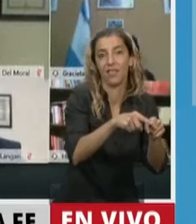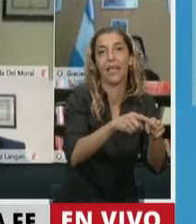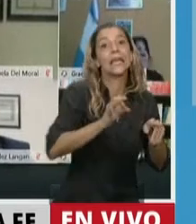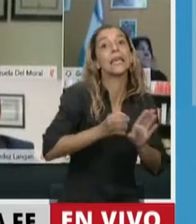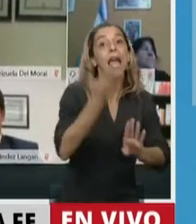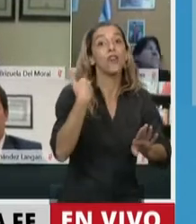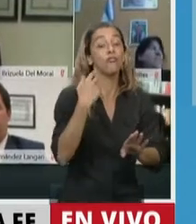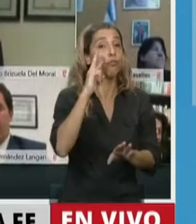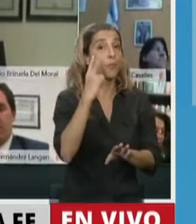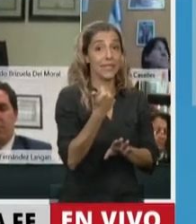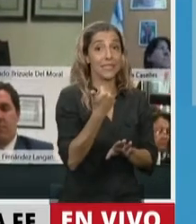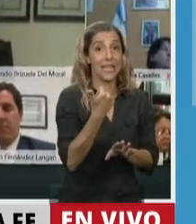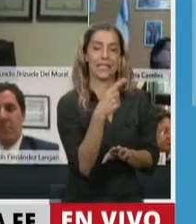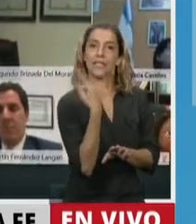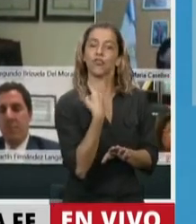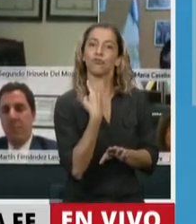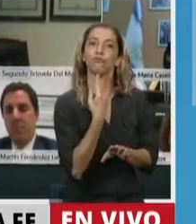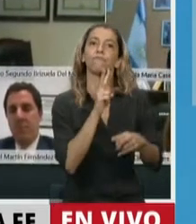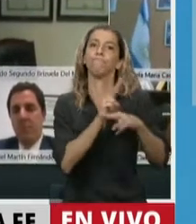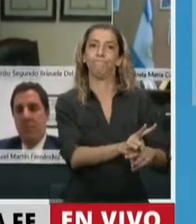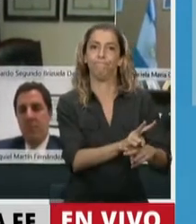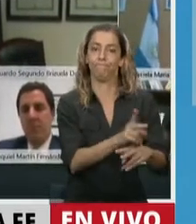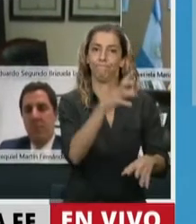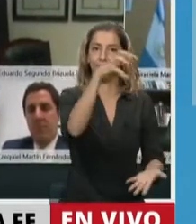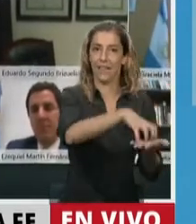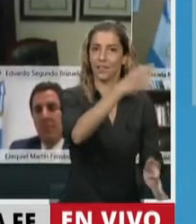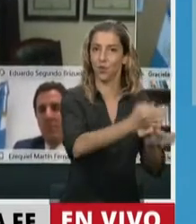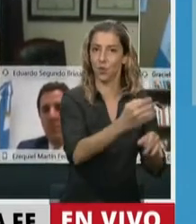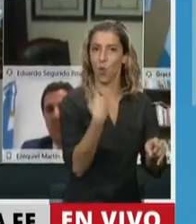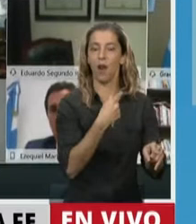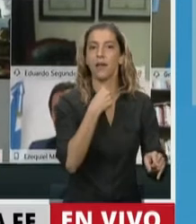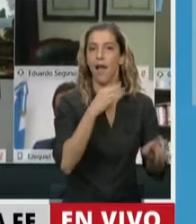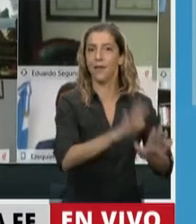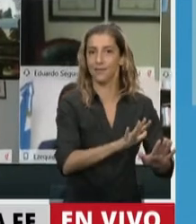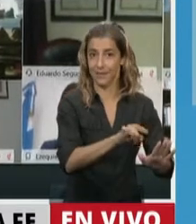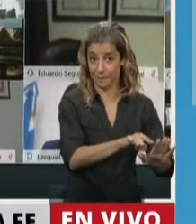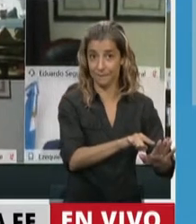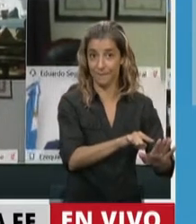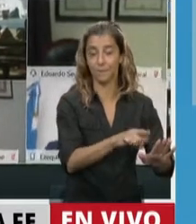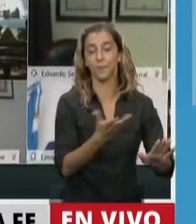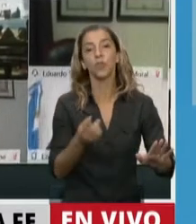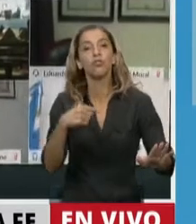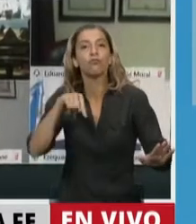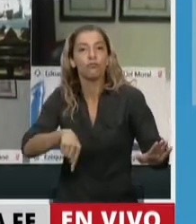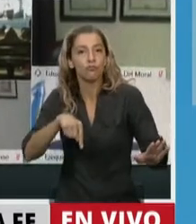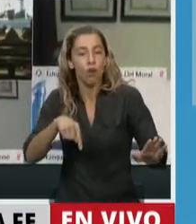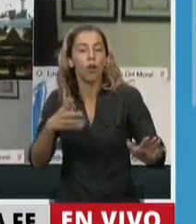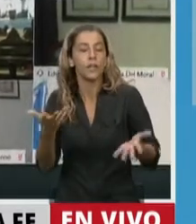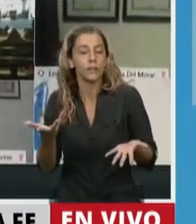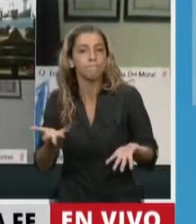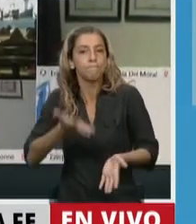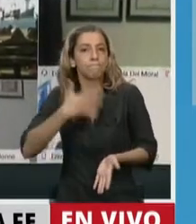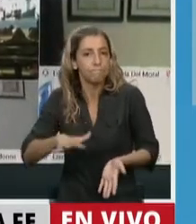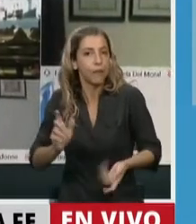de proteger. Es cierto que hoy estamos abriendo las puertas, pero también es cierto que las condiciones